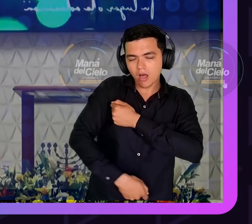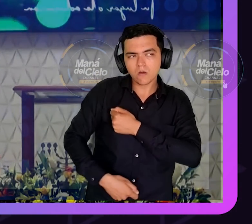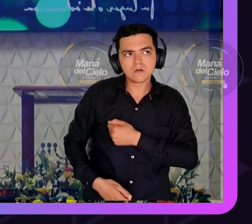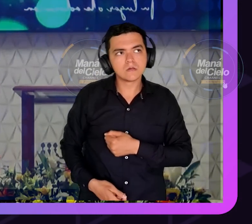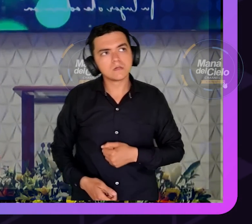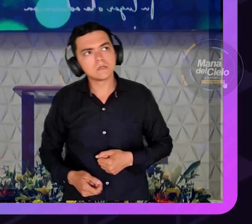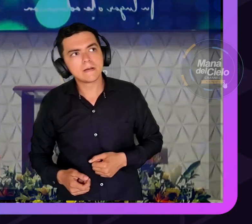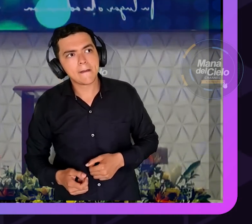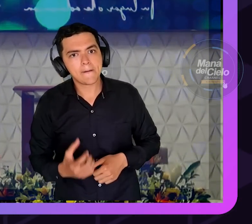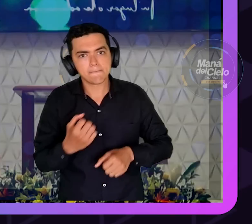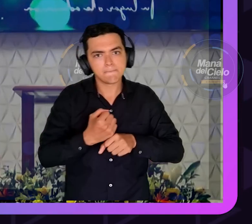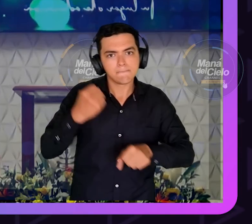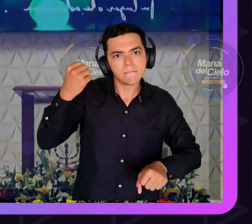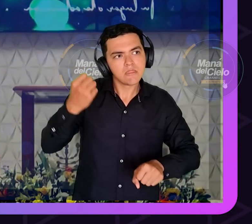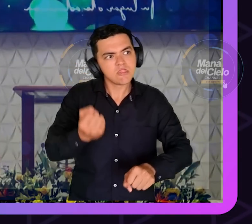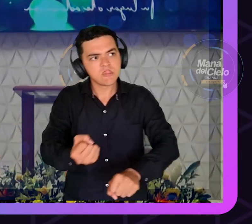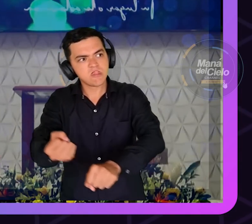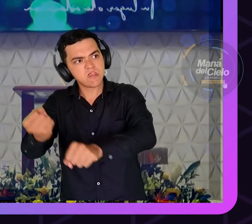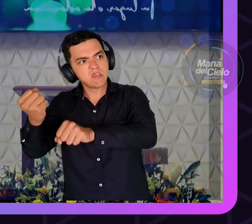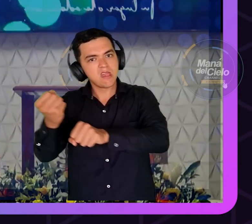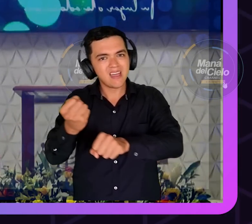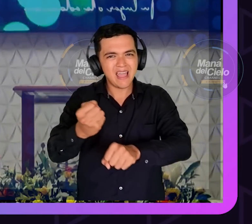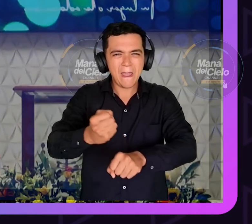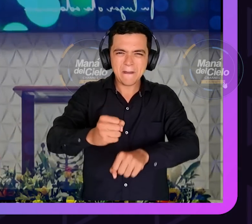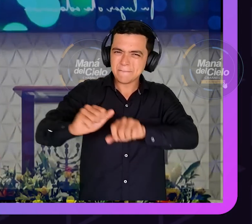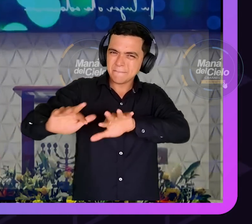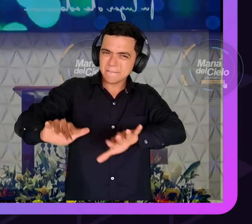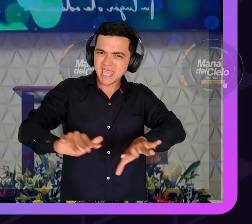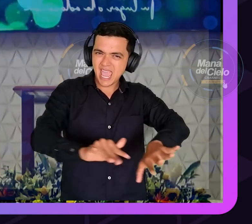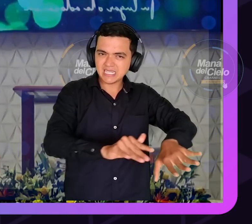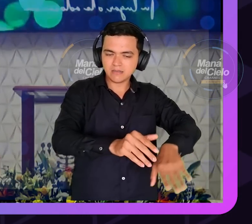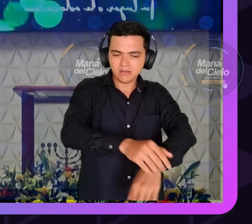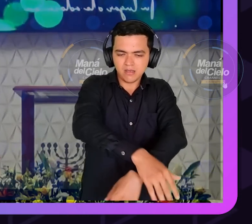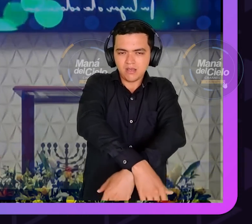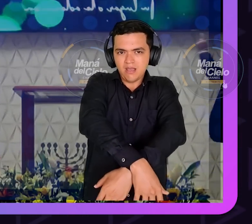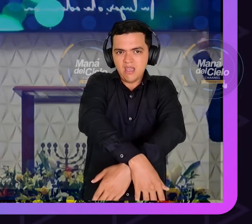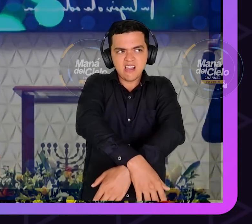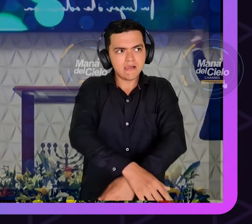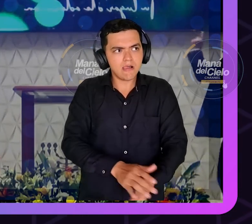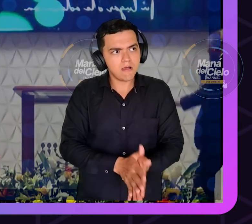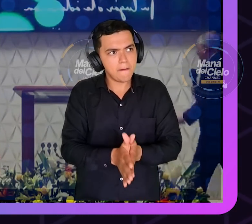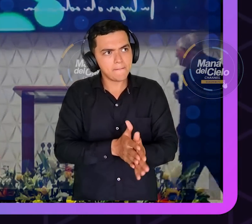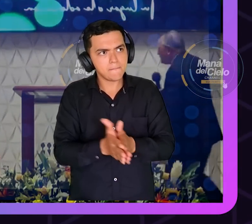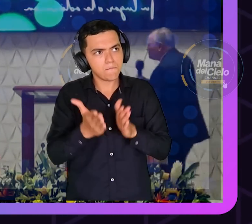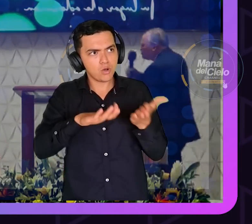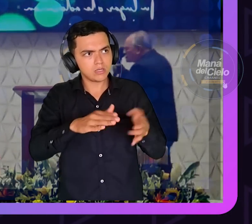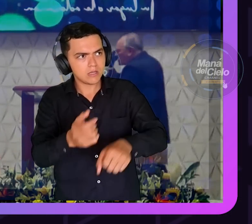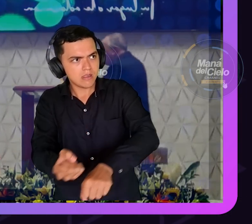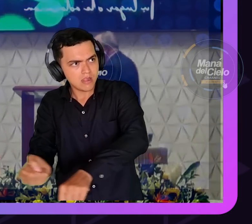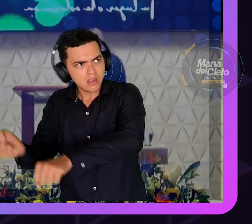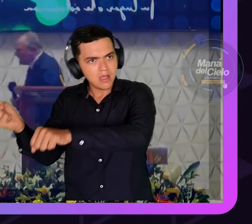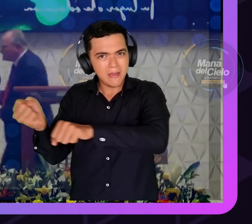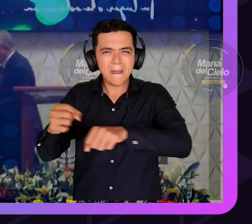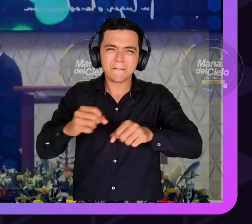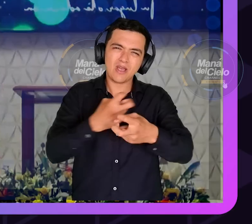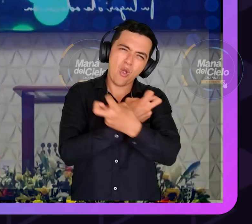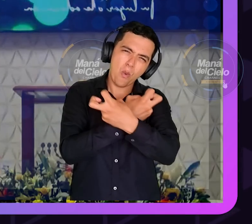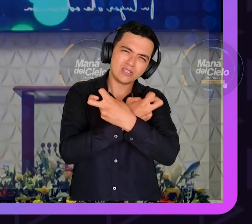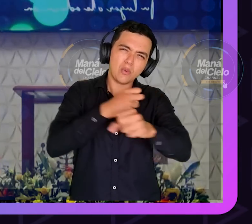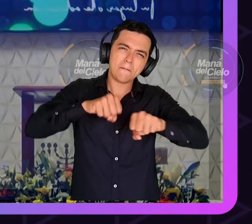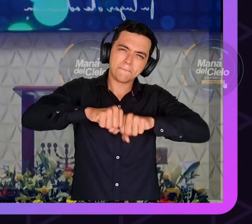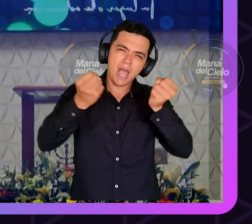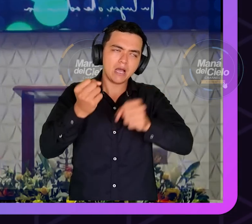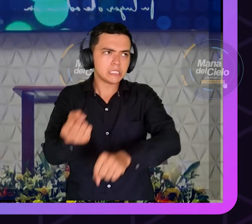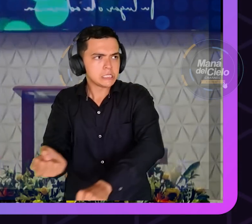saber por qué crees que la biblia es la palabra de Dios porque mientras él estaba colgado ahí vino un señor al alcalde y dice oiga